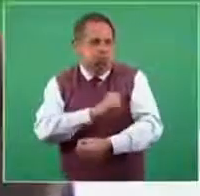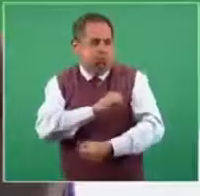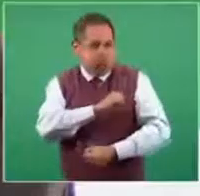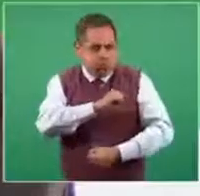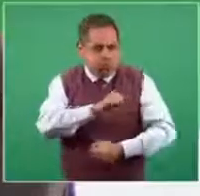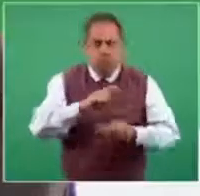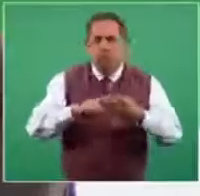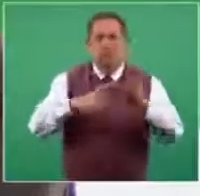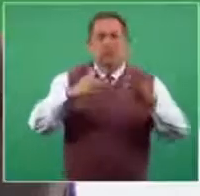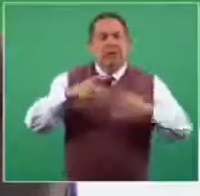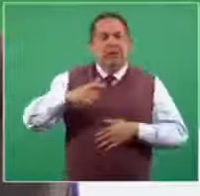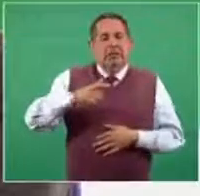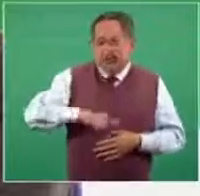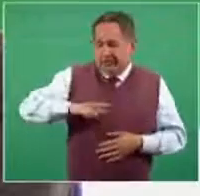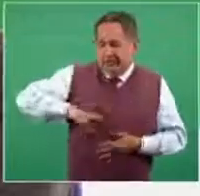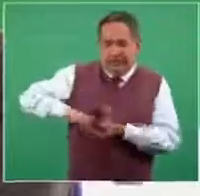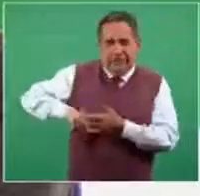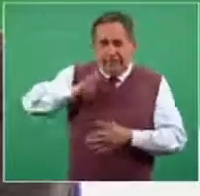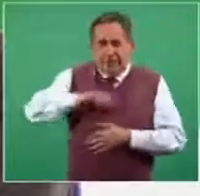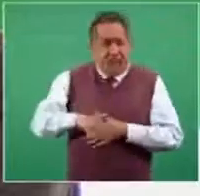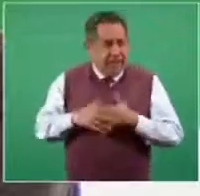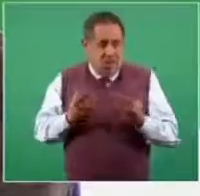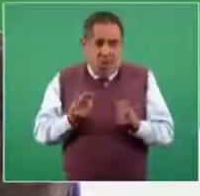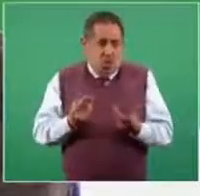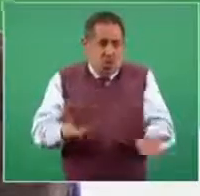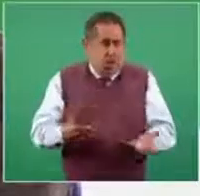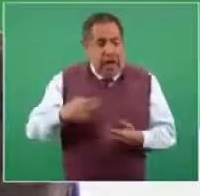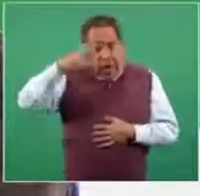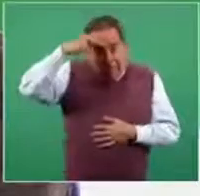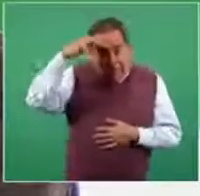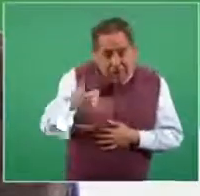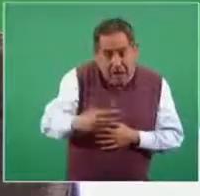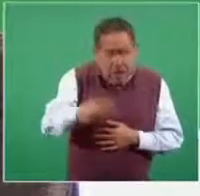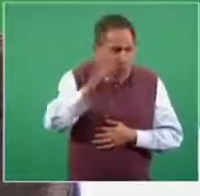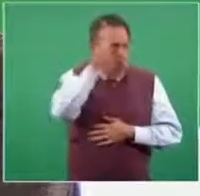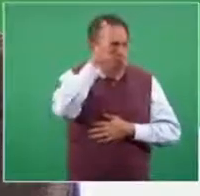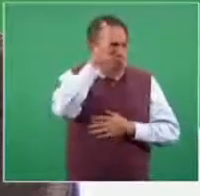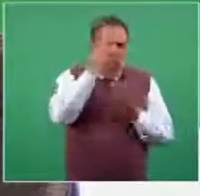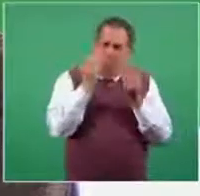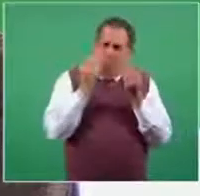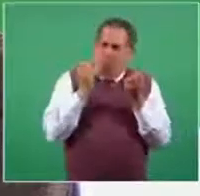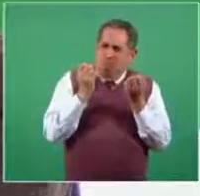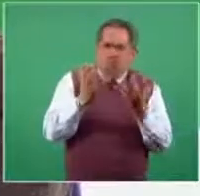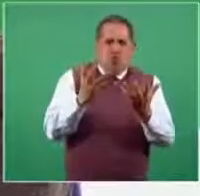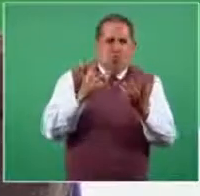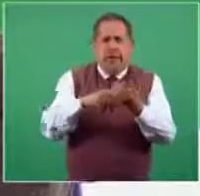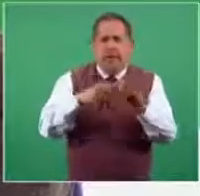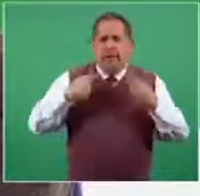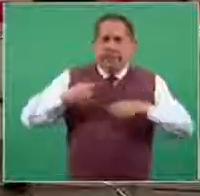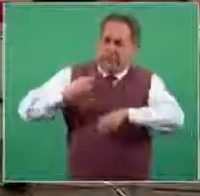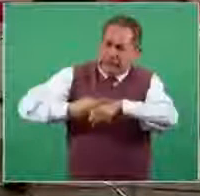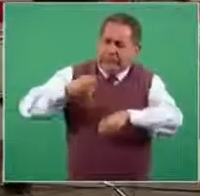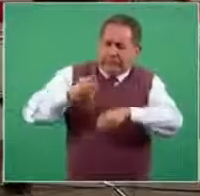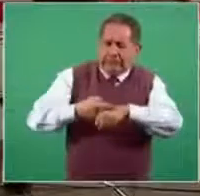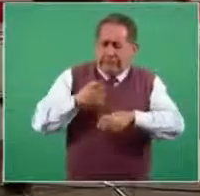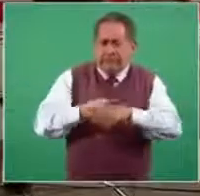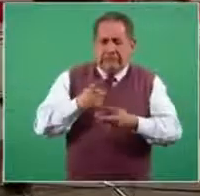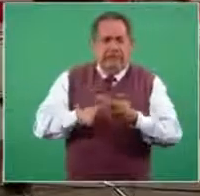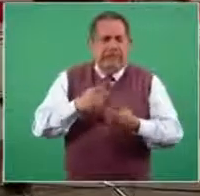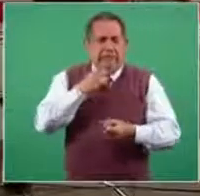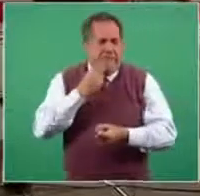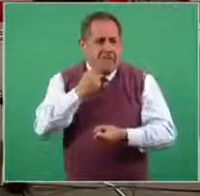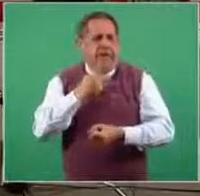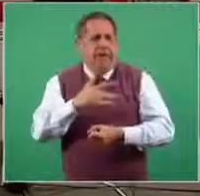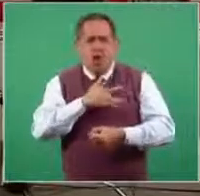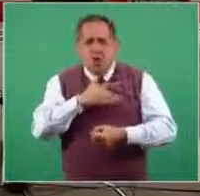enfermedad renal crónica. Y México es uno de los países que tiene las más grandes epidemias por muchos